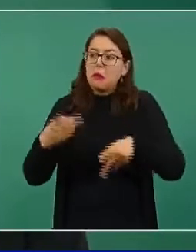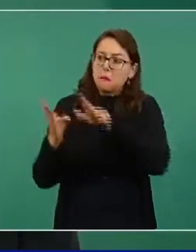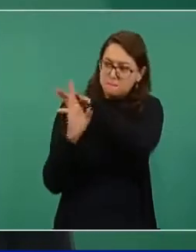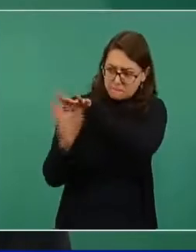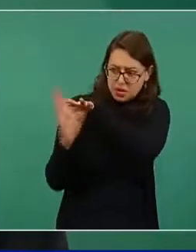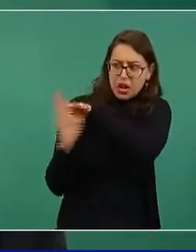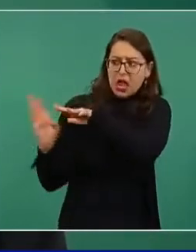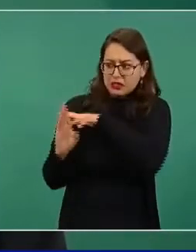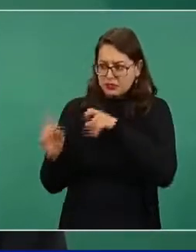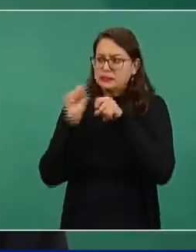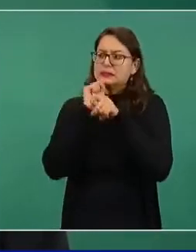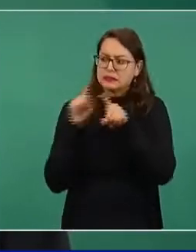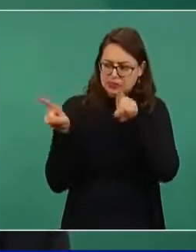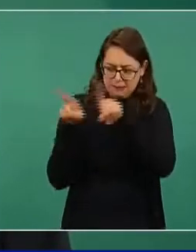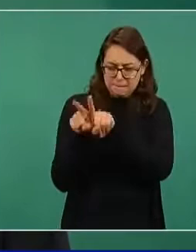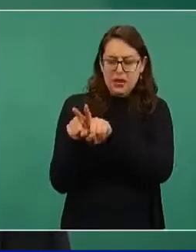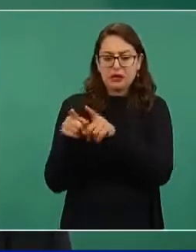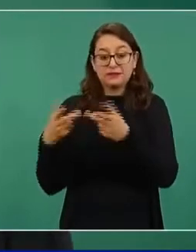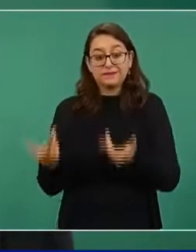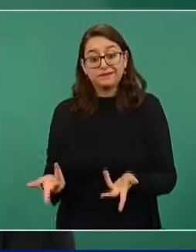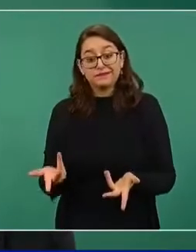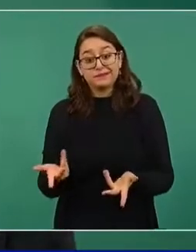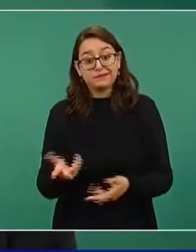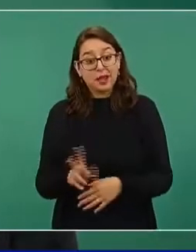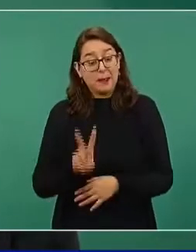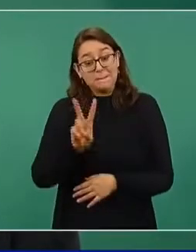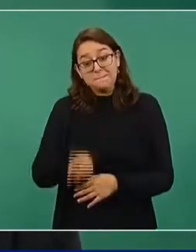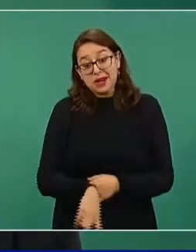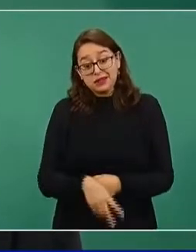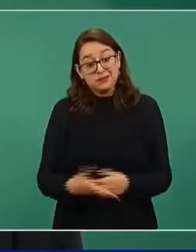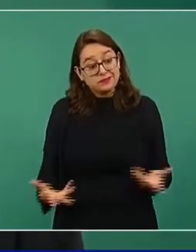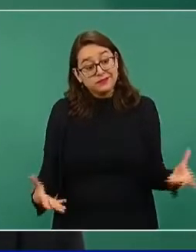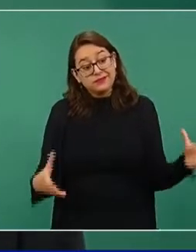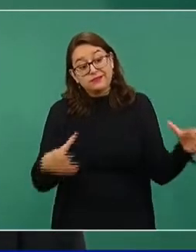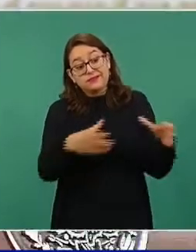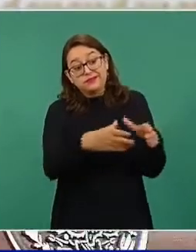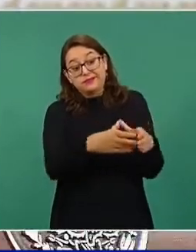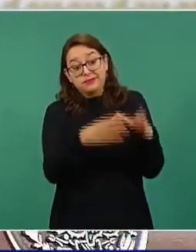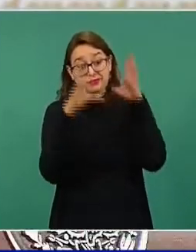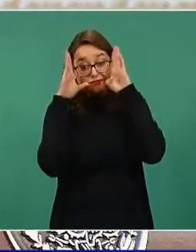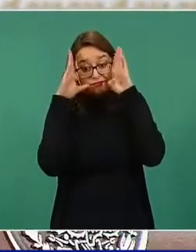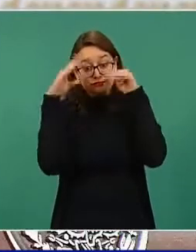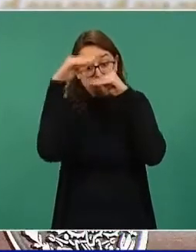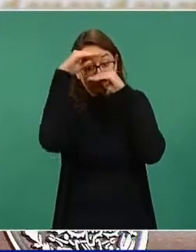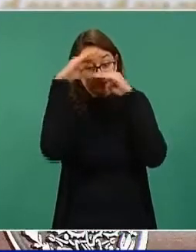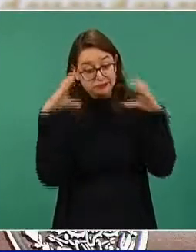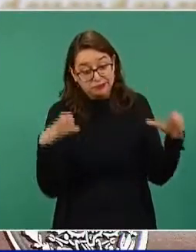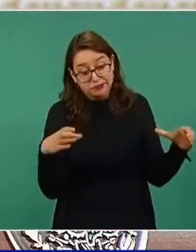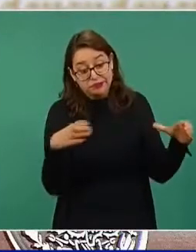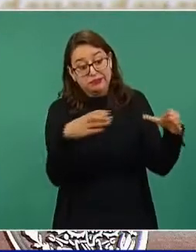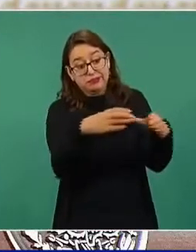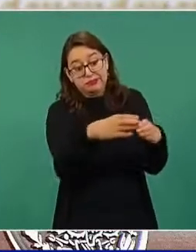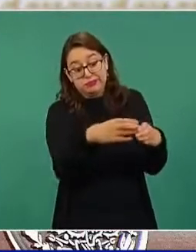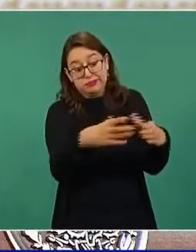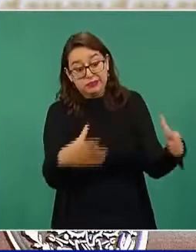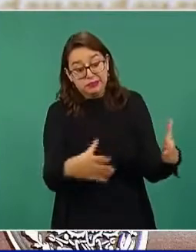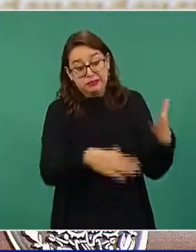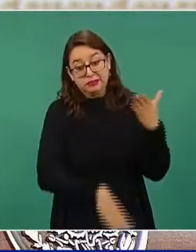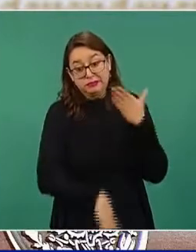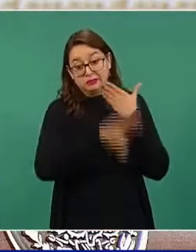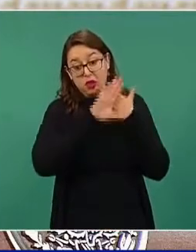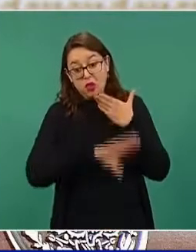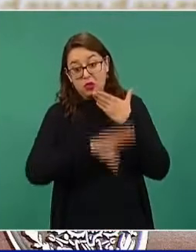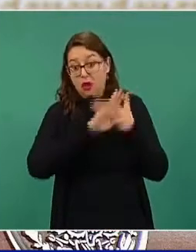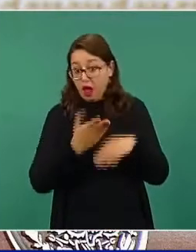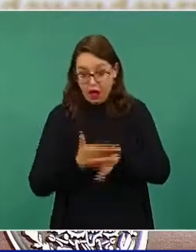Nuestros adversarios, los conservadores, que no pensaban así ni actuaban